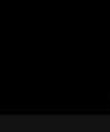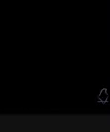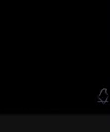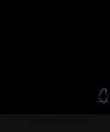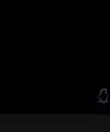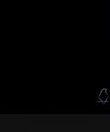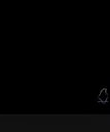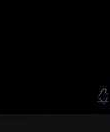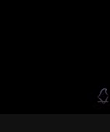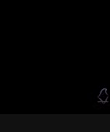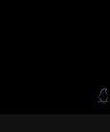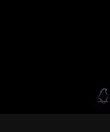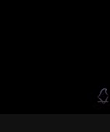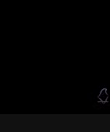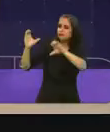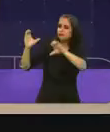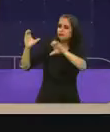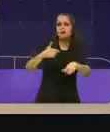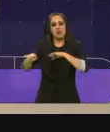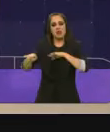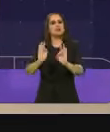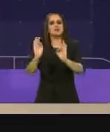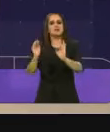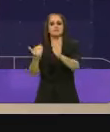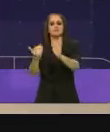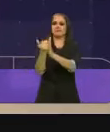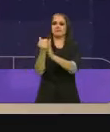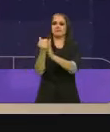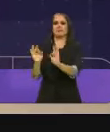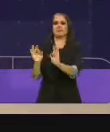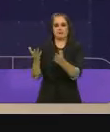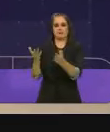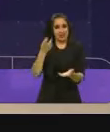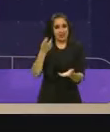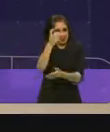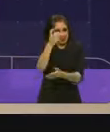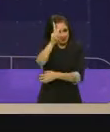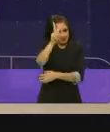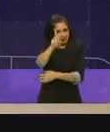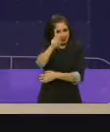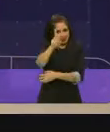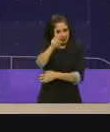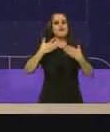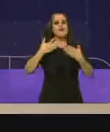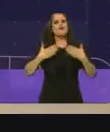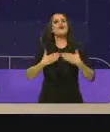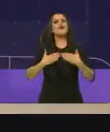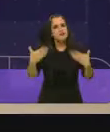y me parece que se perdió casi totalmente la intervención del candidato de EMC.